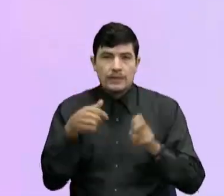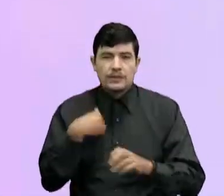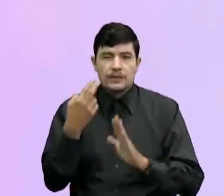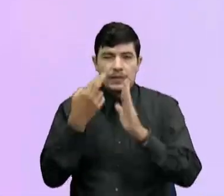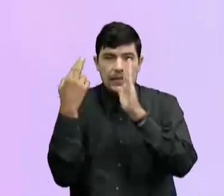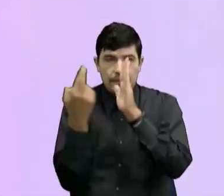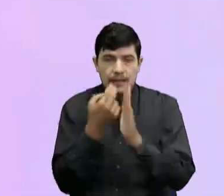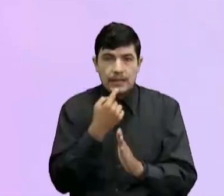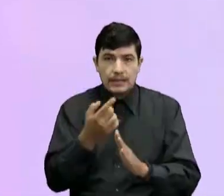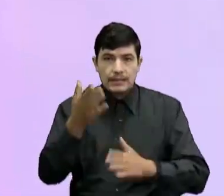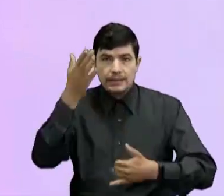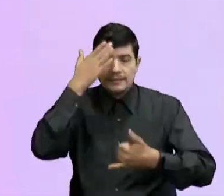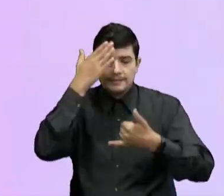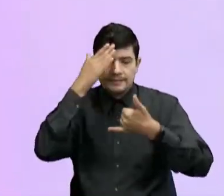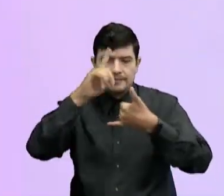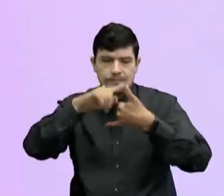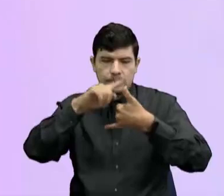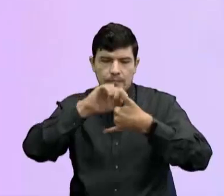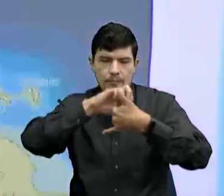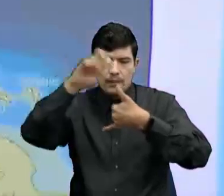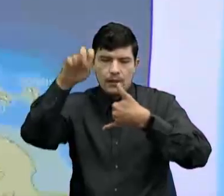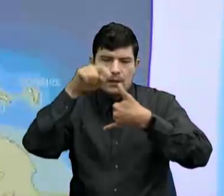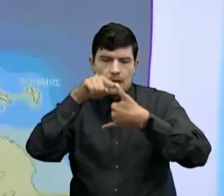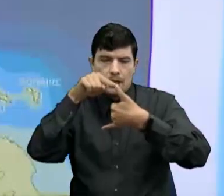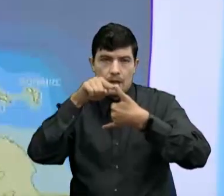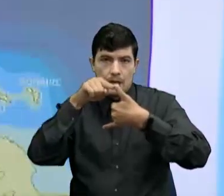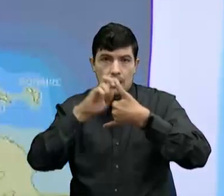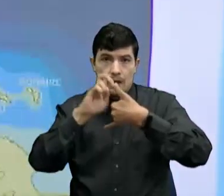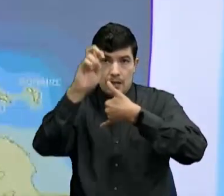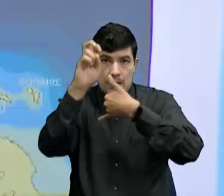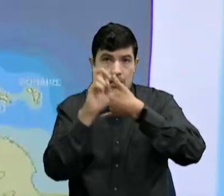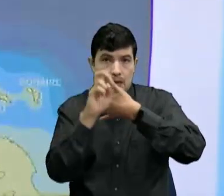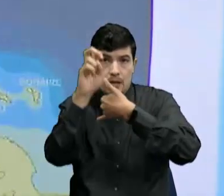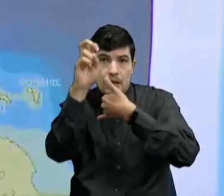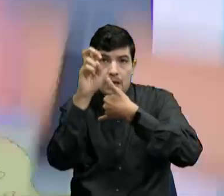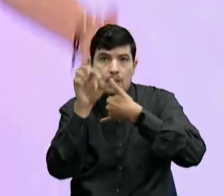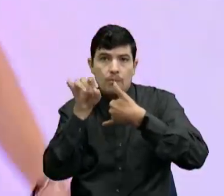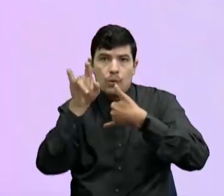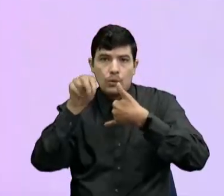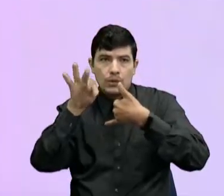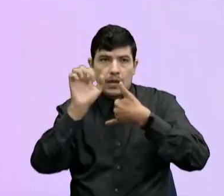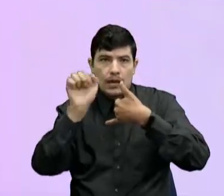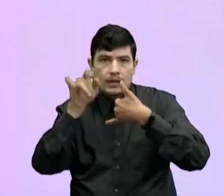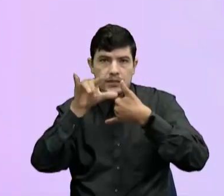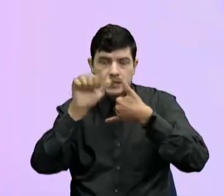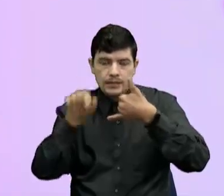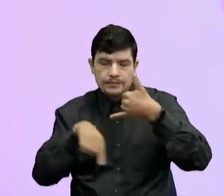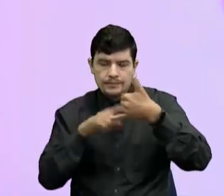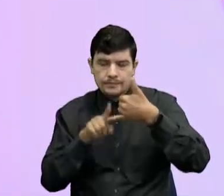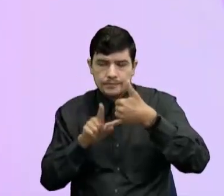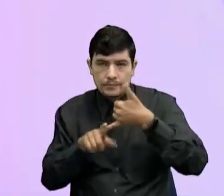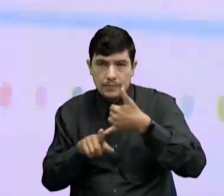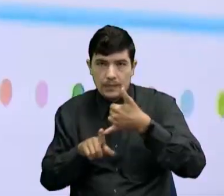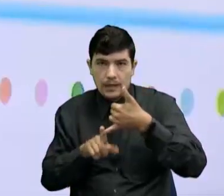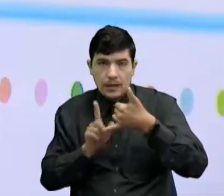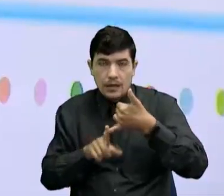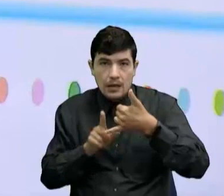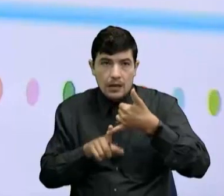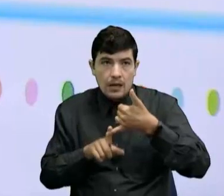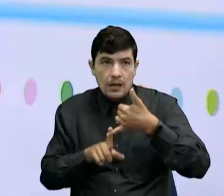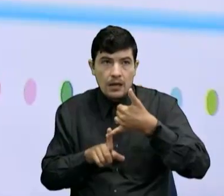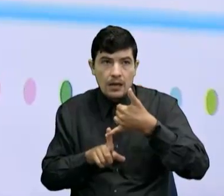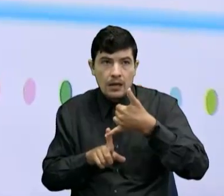Cabecita Del país Es la latitud norte En Punta Galinas Lado sur Que son los pies del país